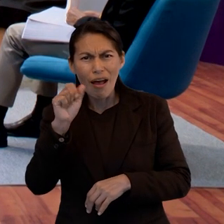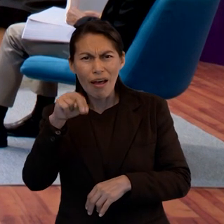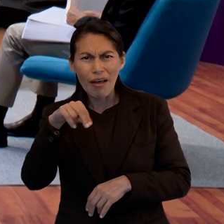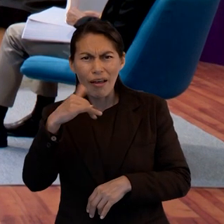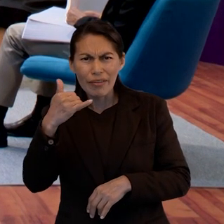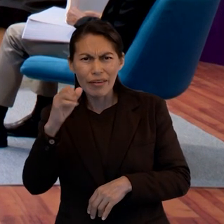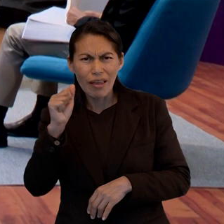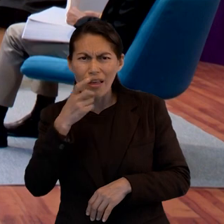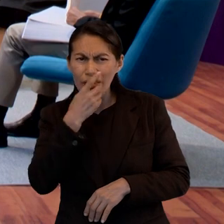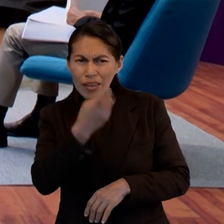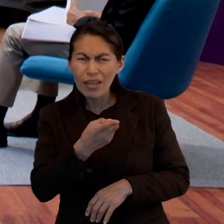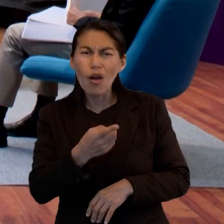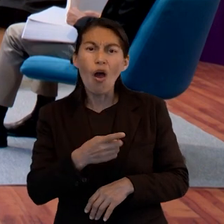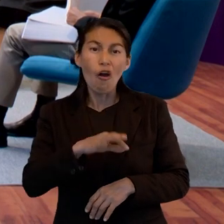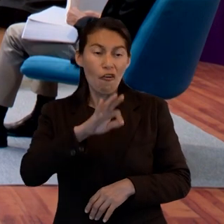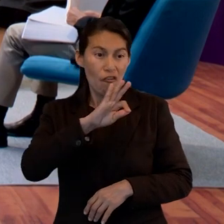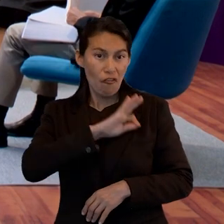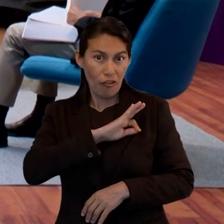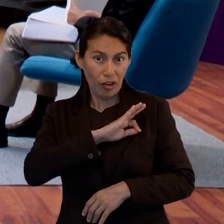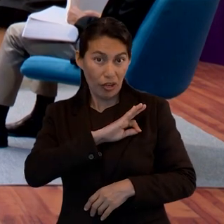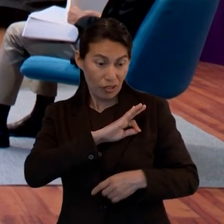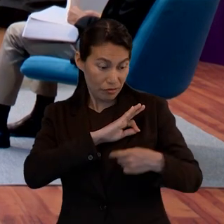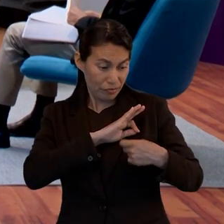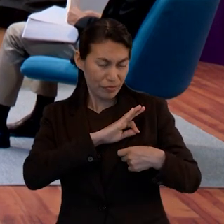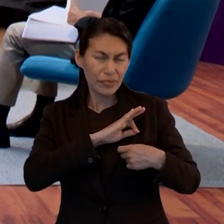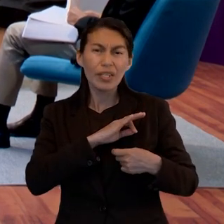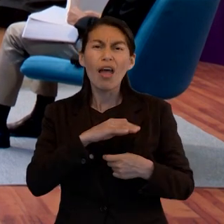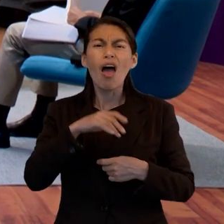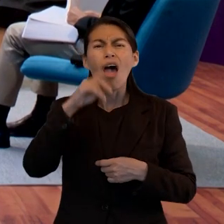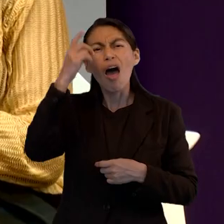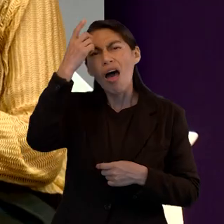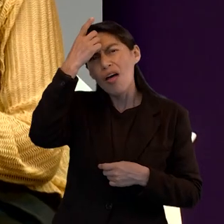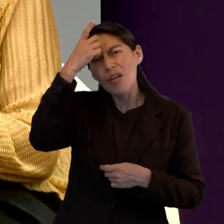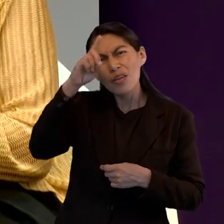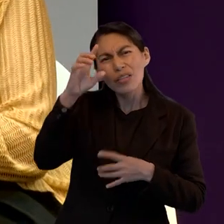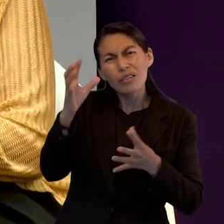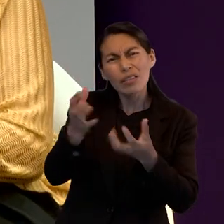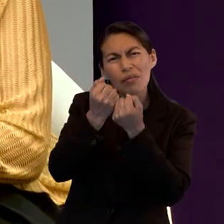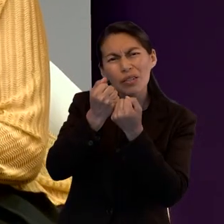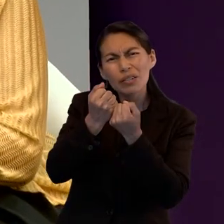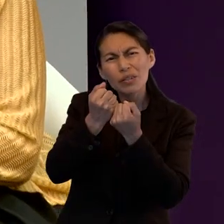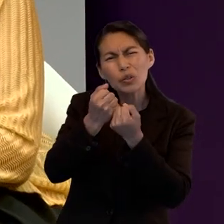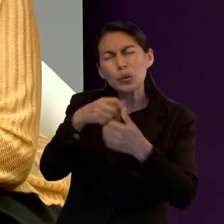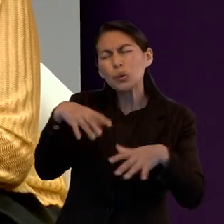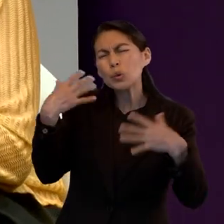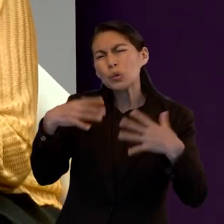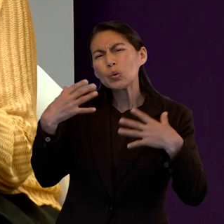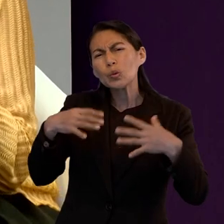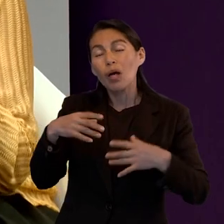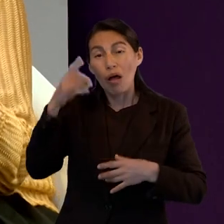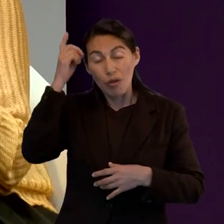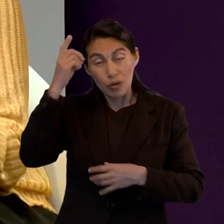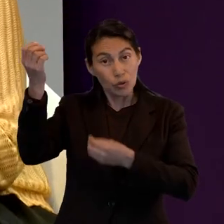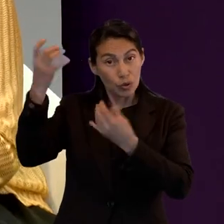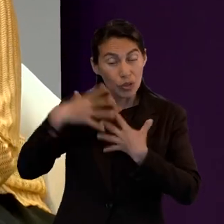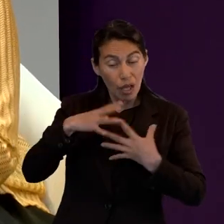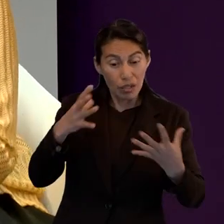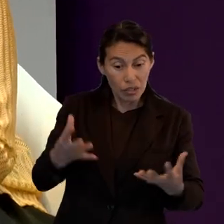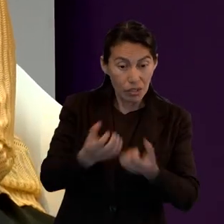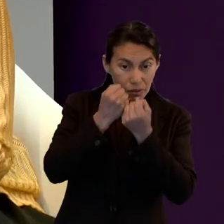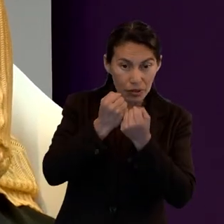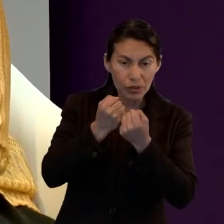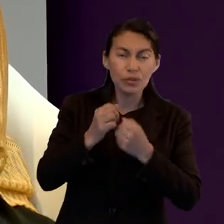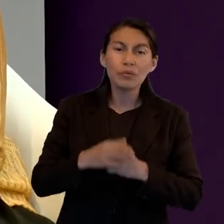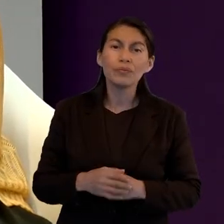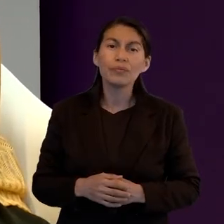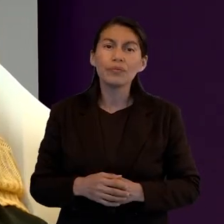nosotros ya tenemos el don de salvación, la gracia que Dios nos da, pero a veces dudamos. Y justamente en el libro que estamos estudiando,